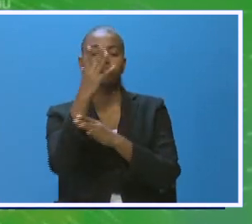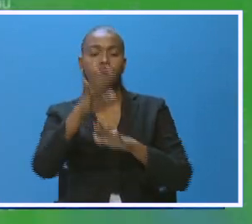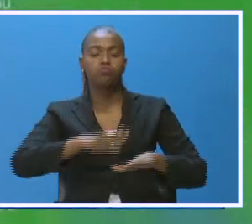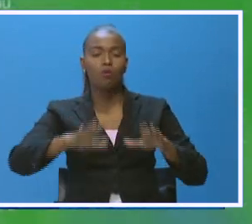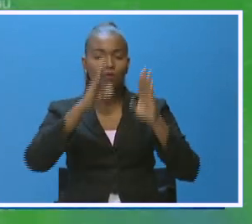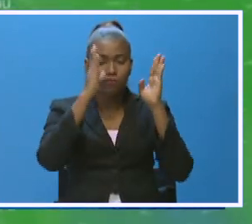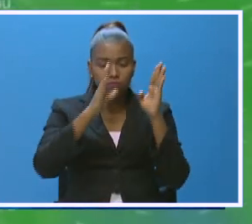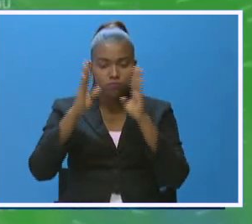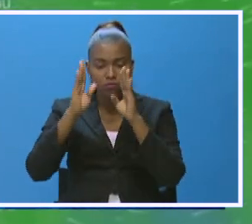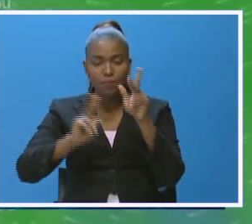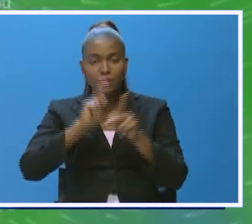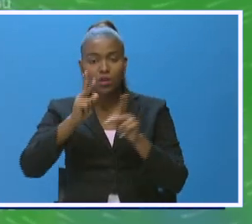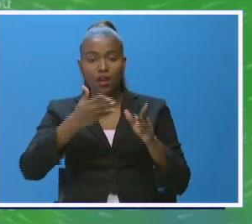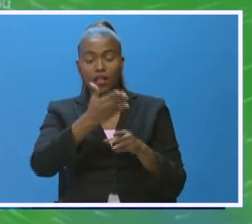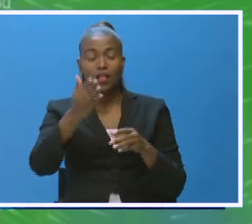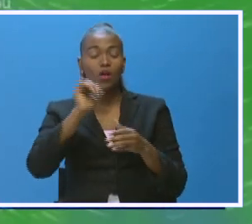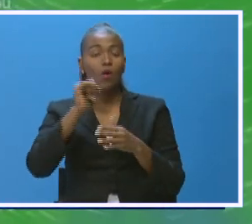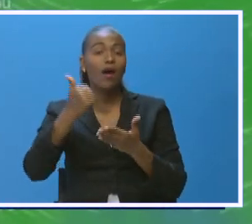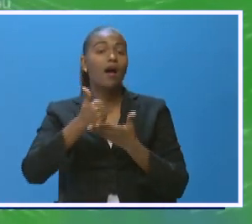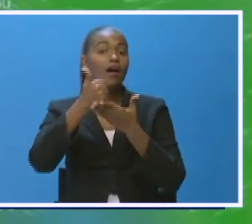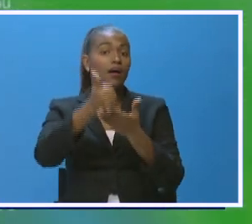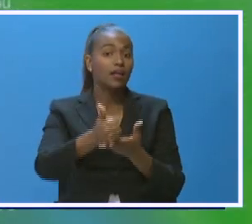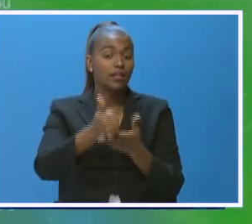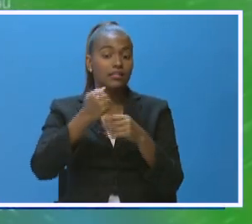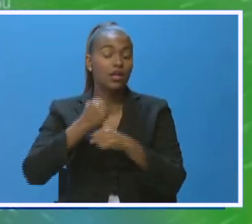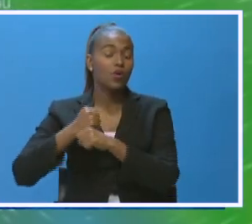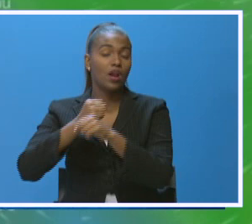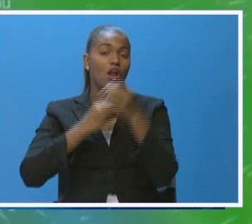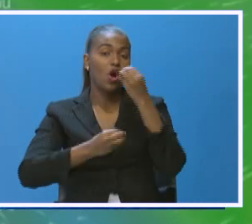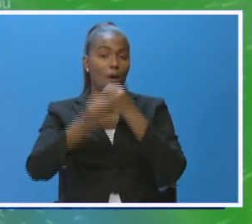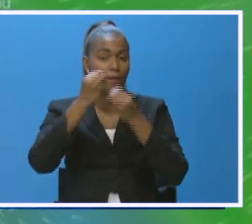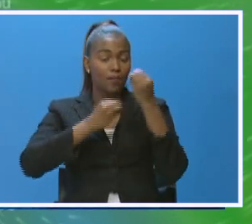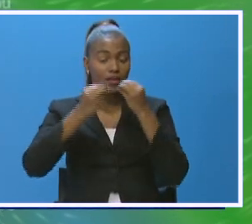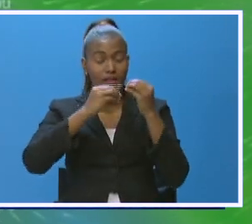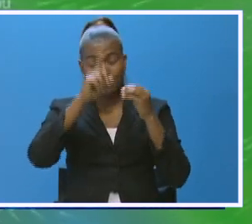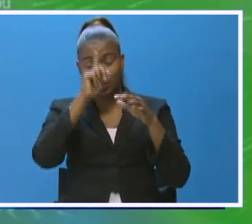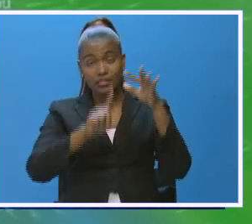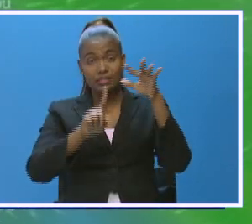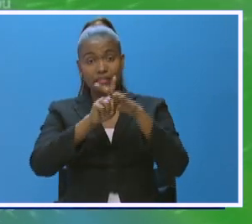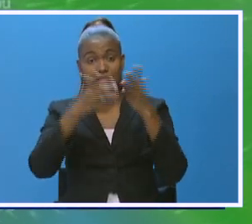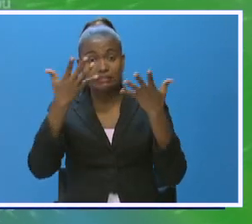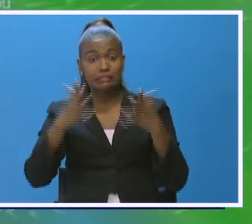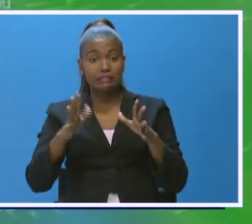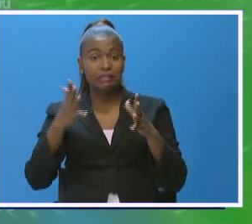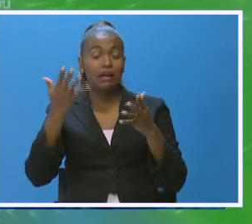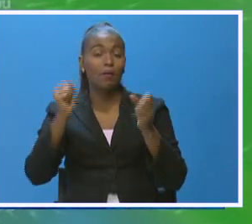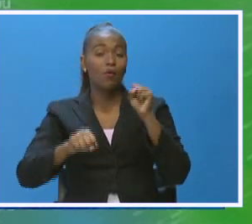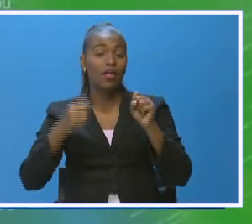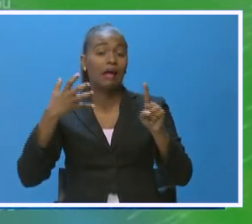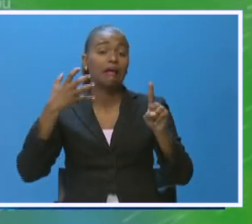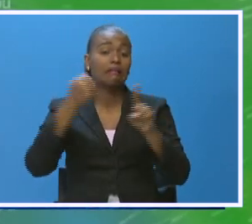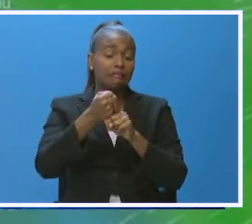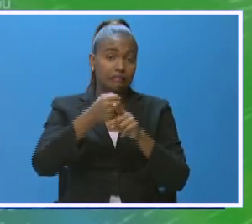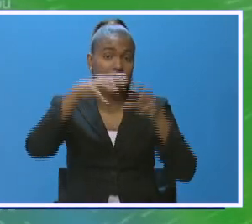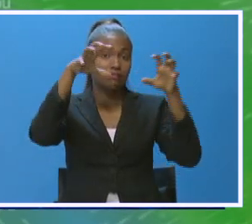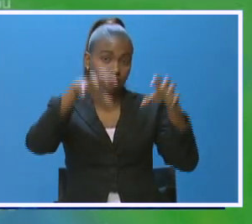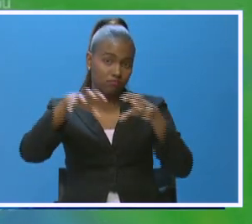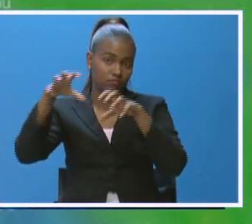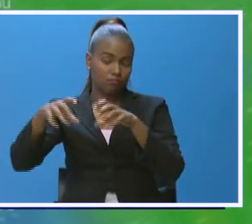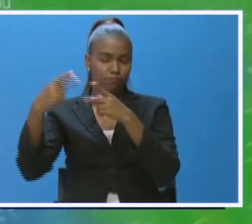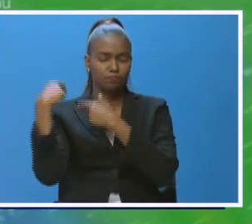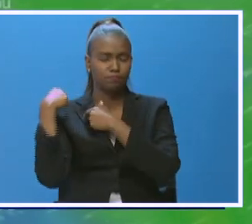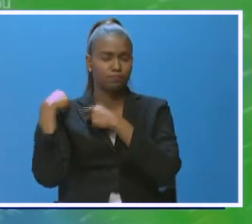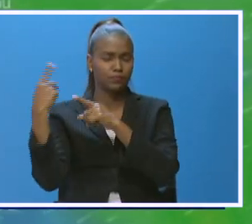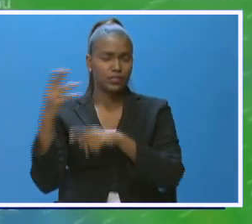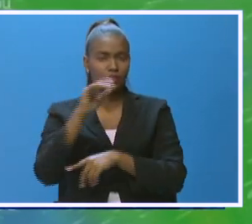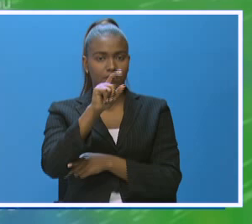asistencia a los productores y garantizar la seguridad alimentaria ante el posible impacto del fenómeno natural. El titular de la cartera